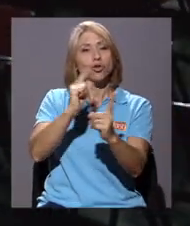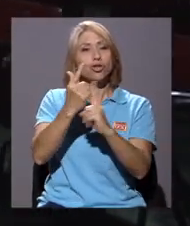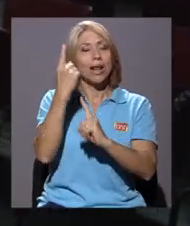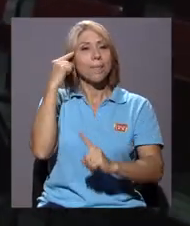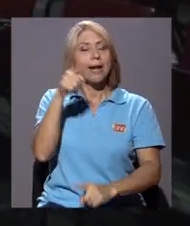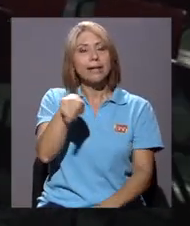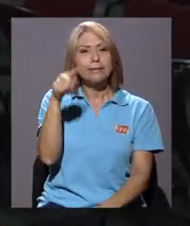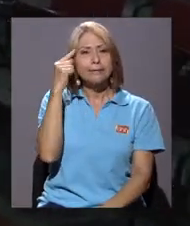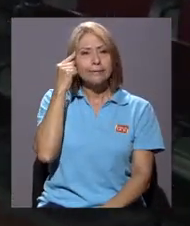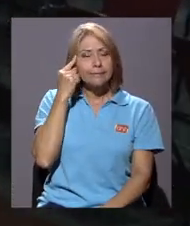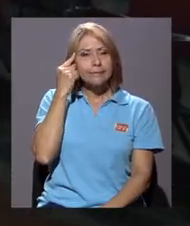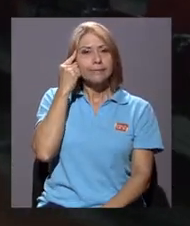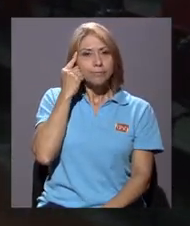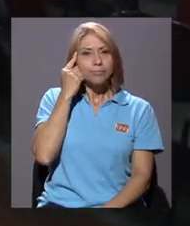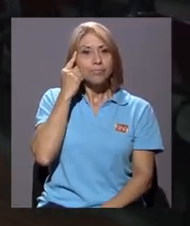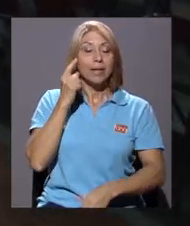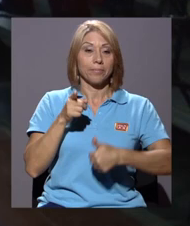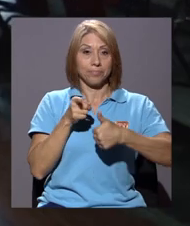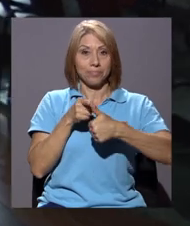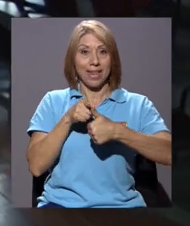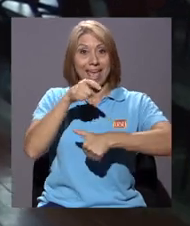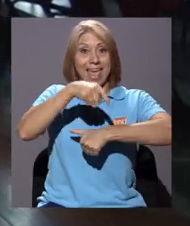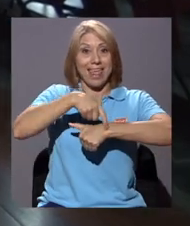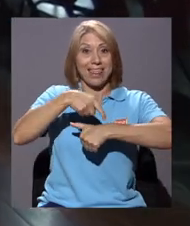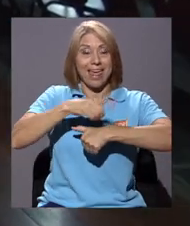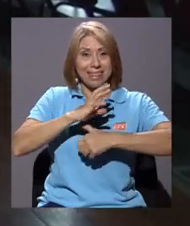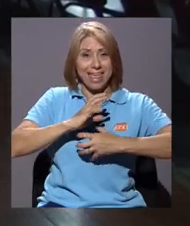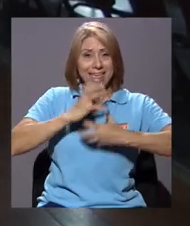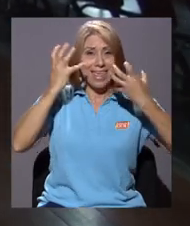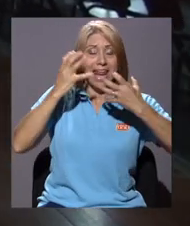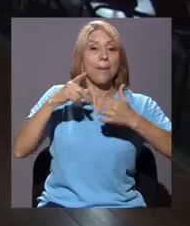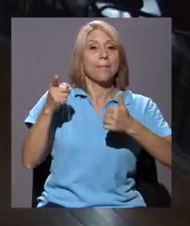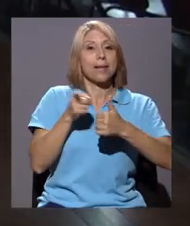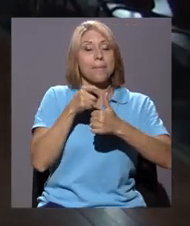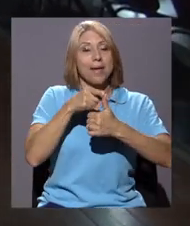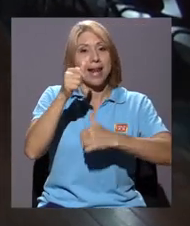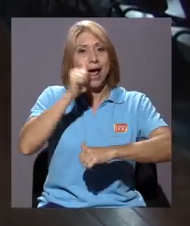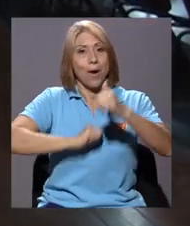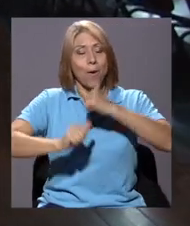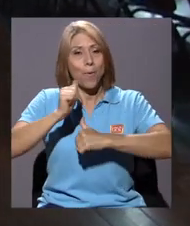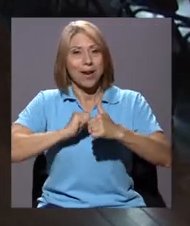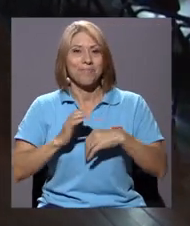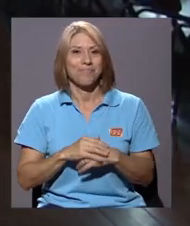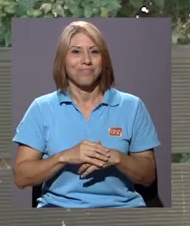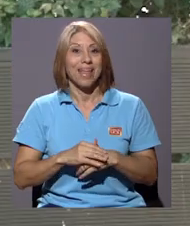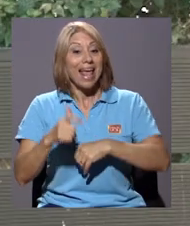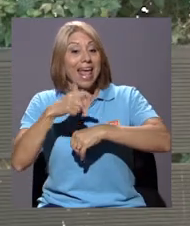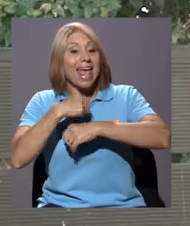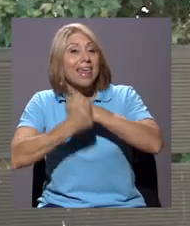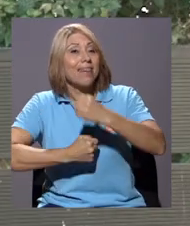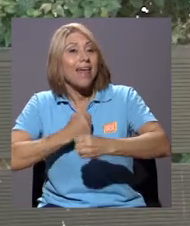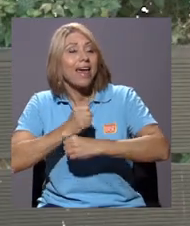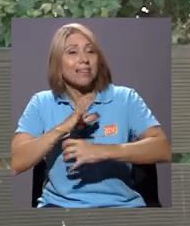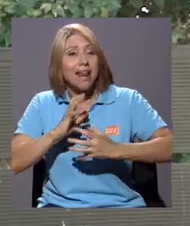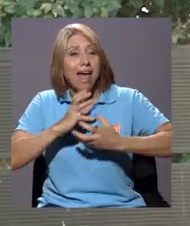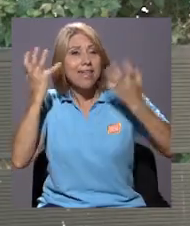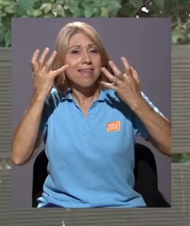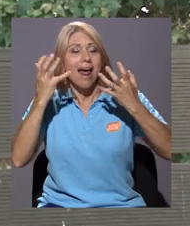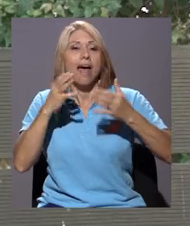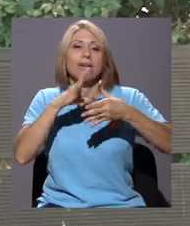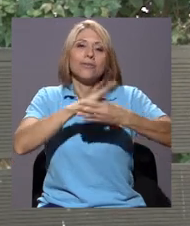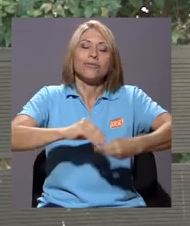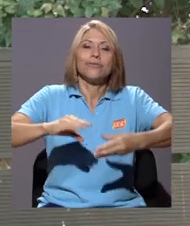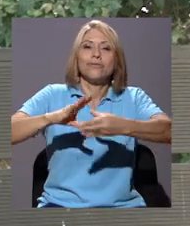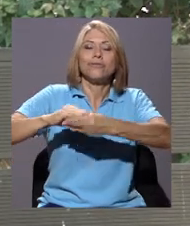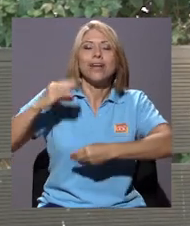La Edad de Ira será la primera obra de inicio de temporada. La Edad de la Ira narra una serie de experiencias, de